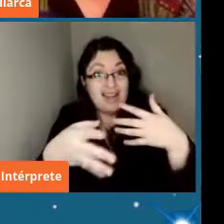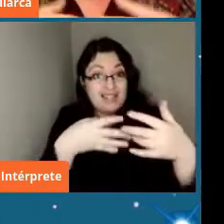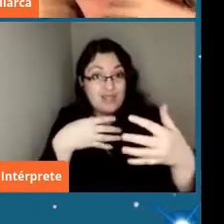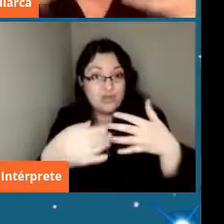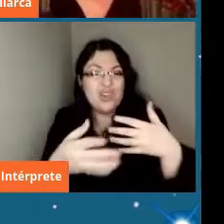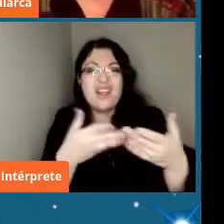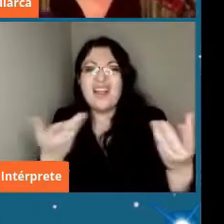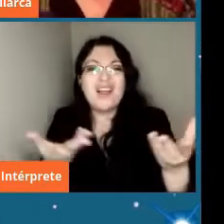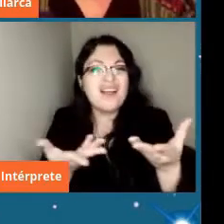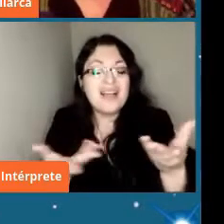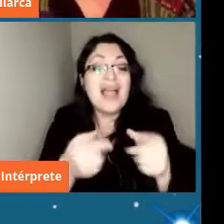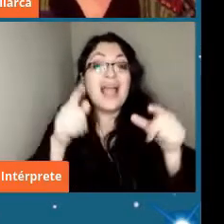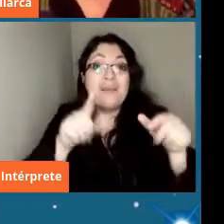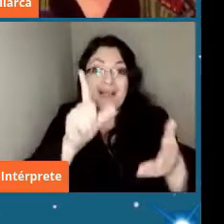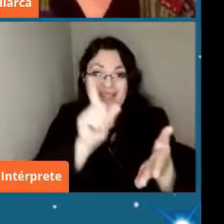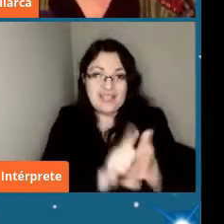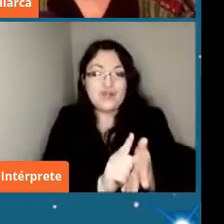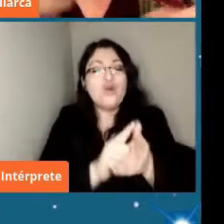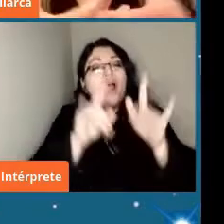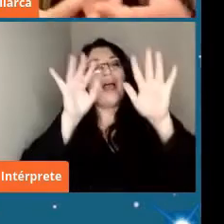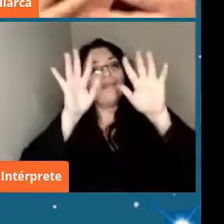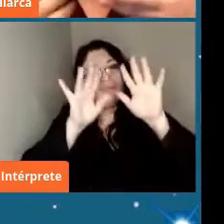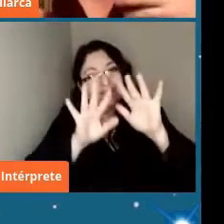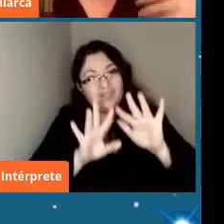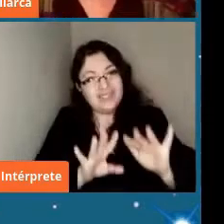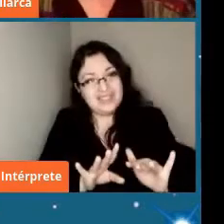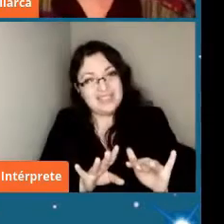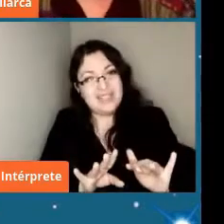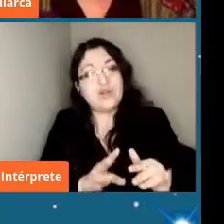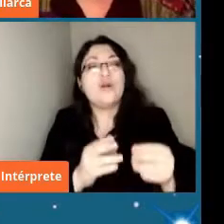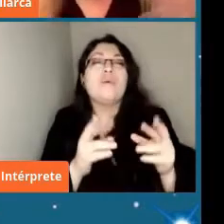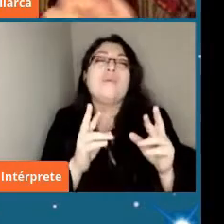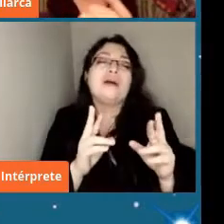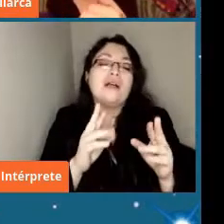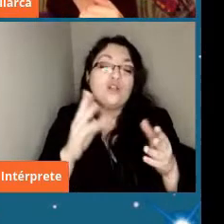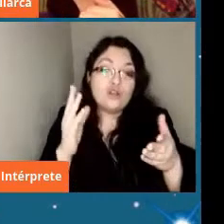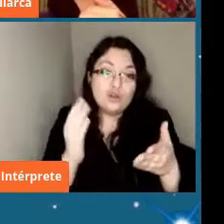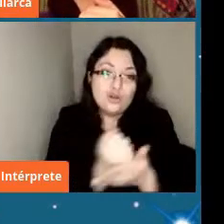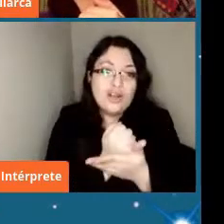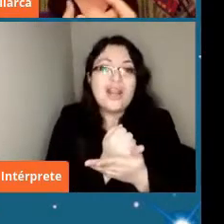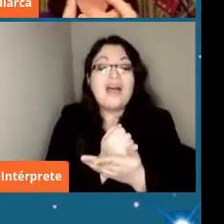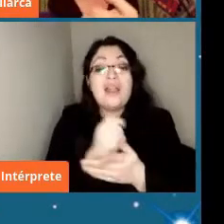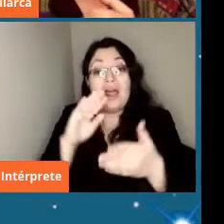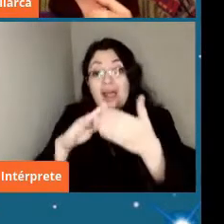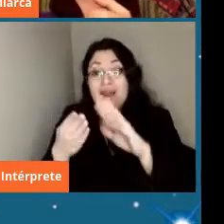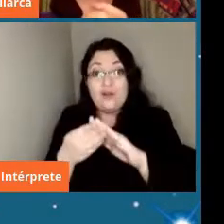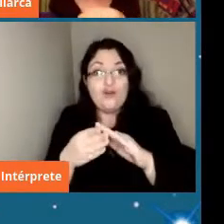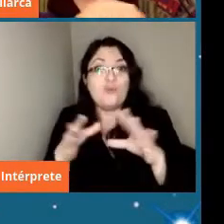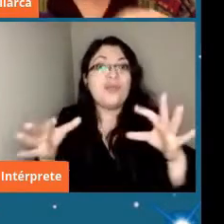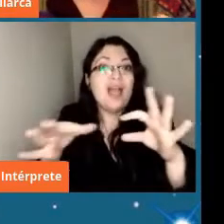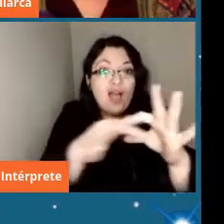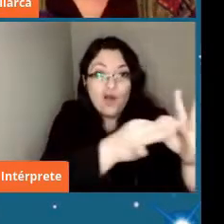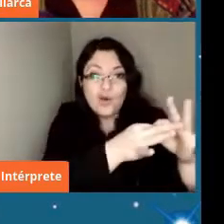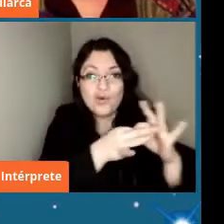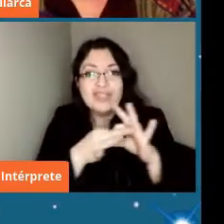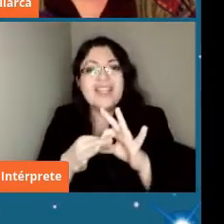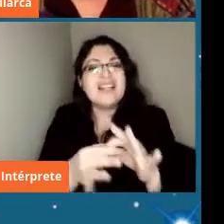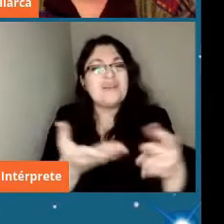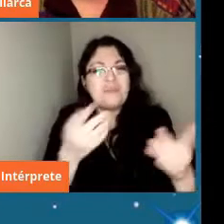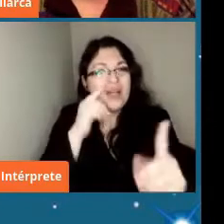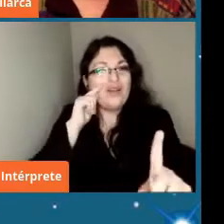bendecir este lugar y para que lograr unir a la comunidad en pos de recuperar este lugar para